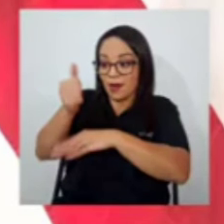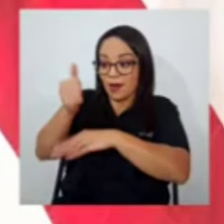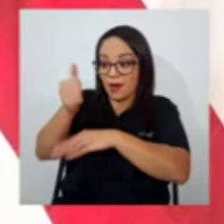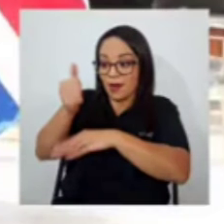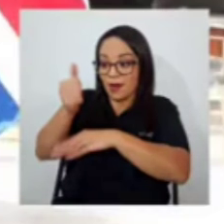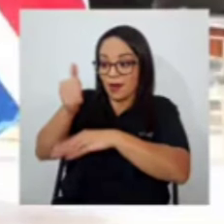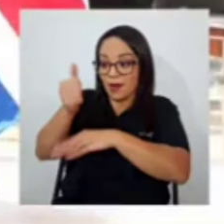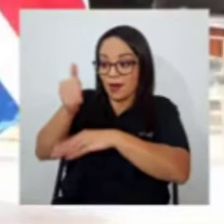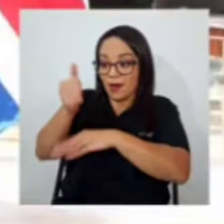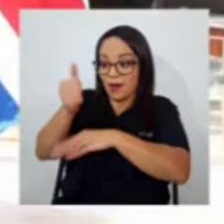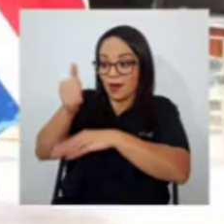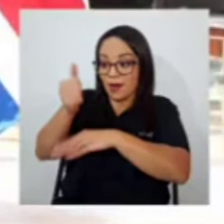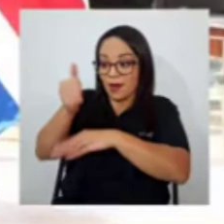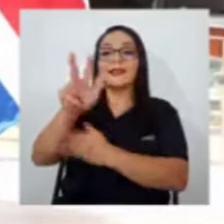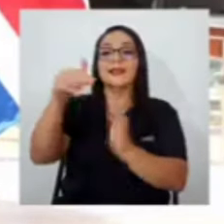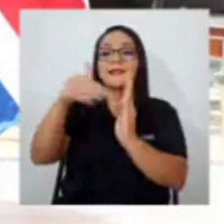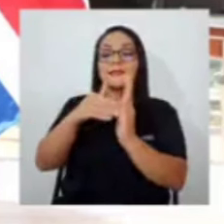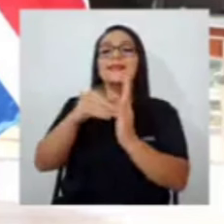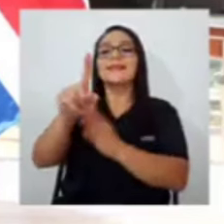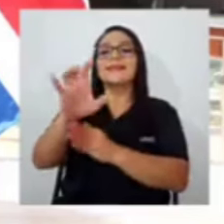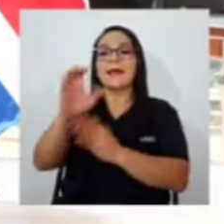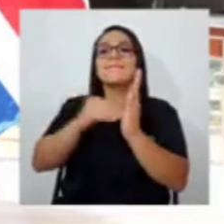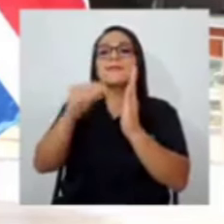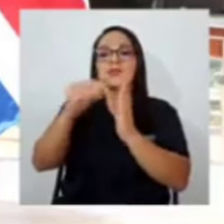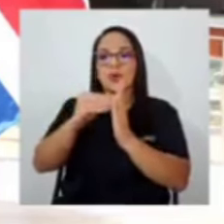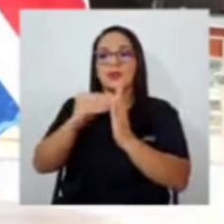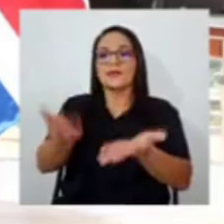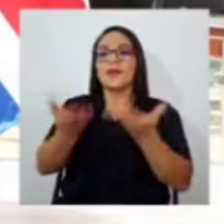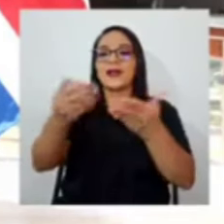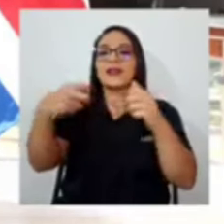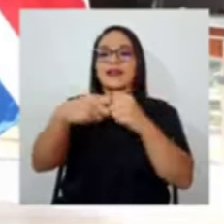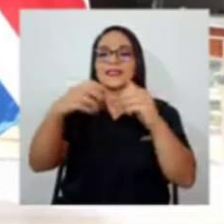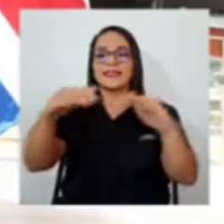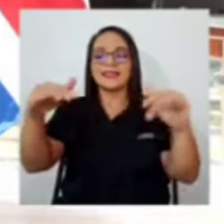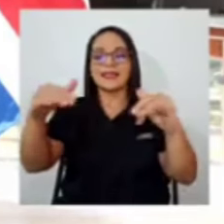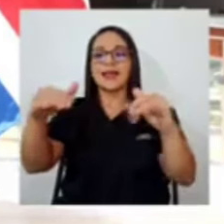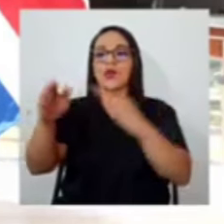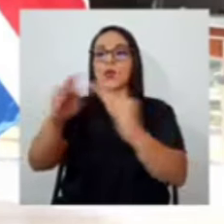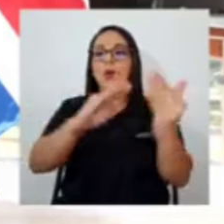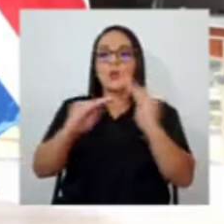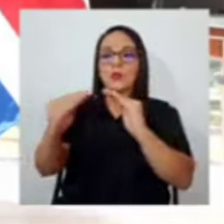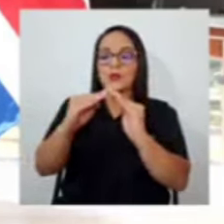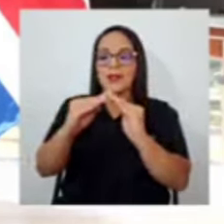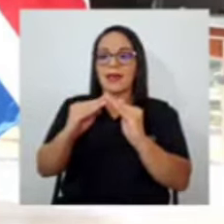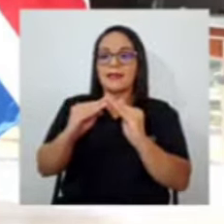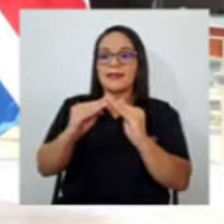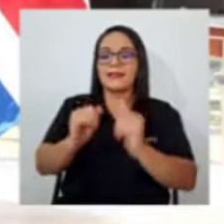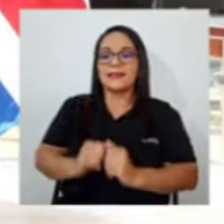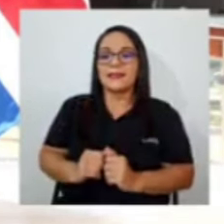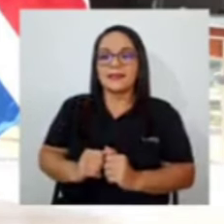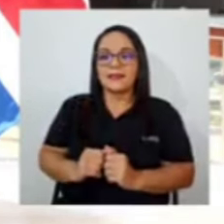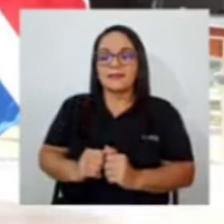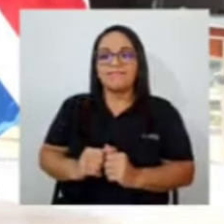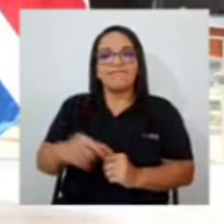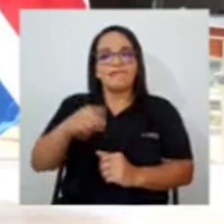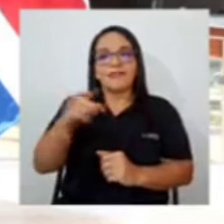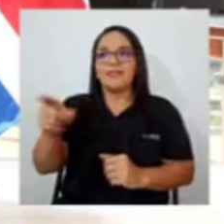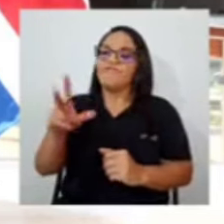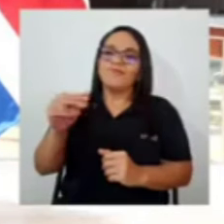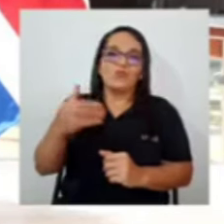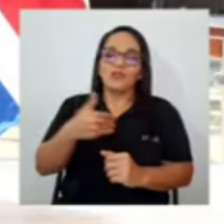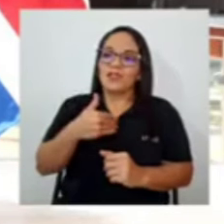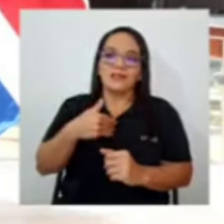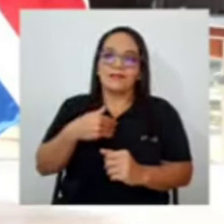llevar electricidad a las comunidades más desventajadas, por así